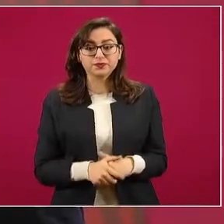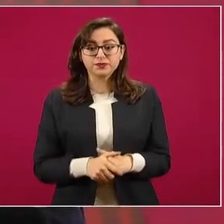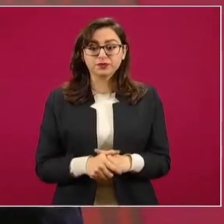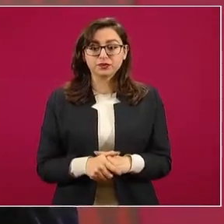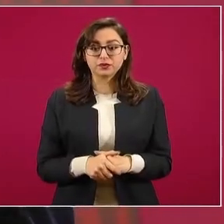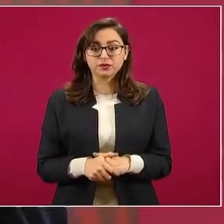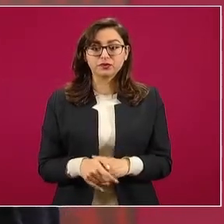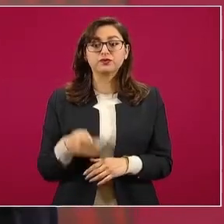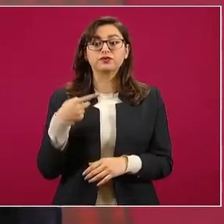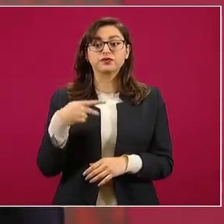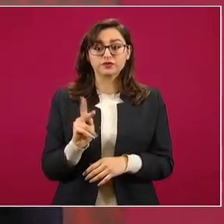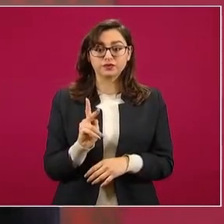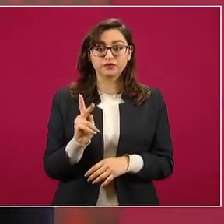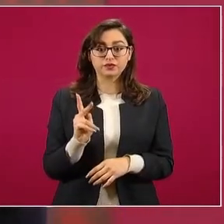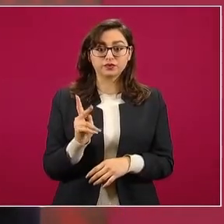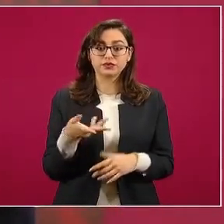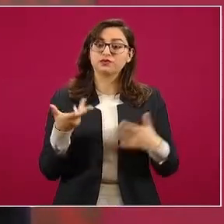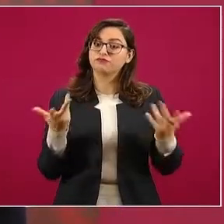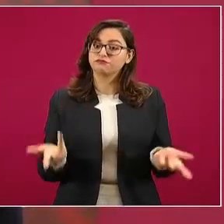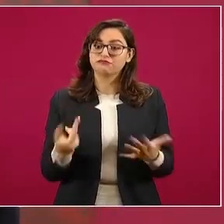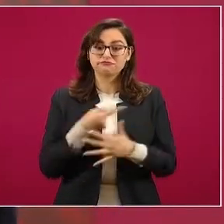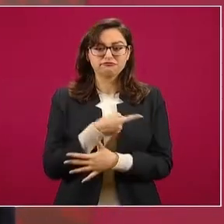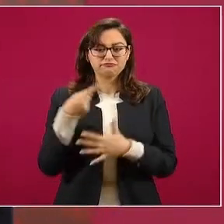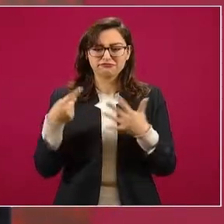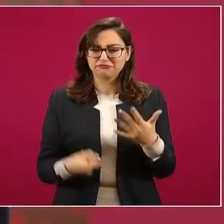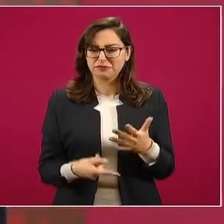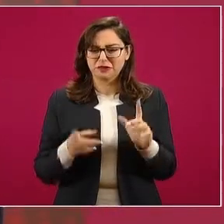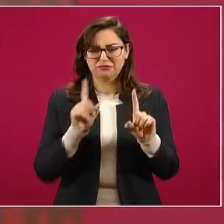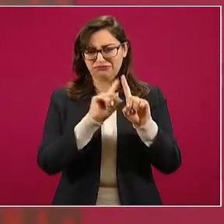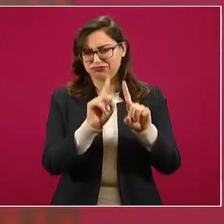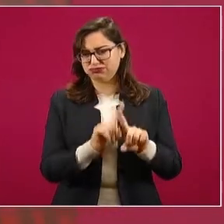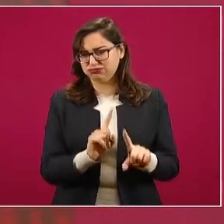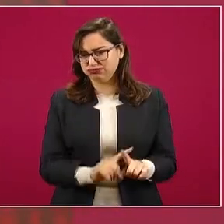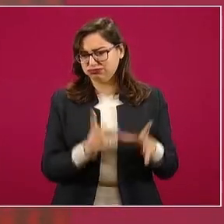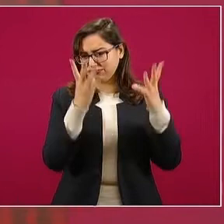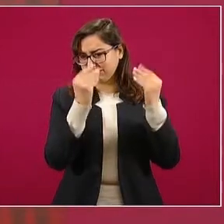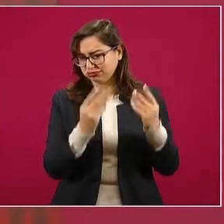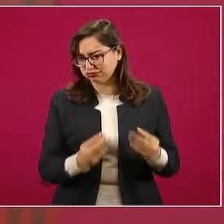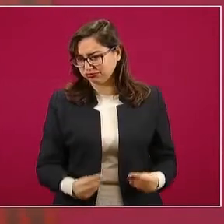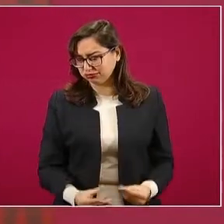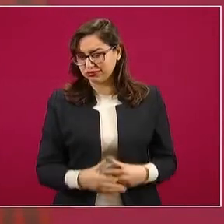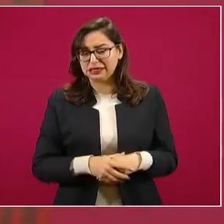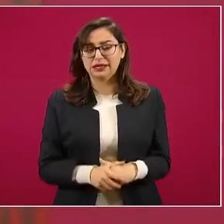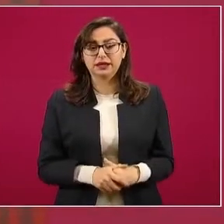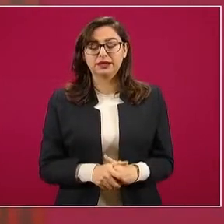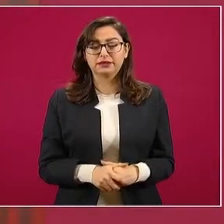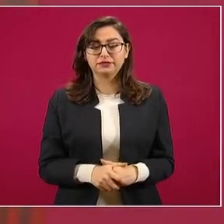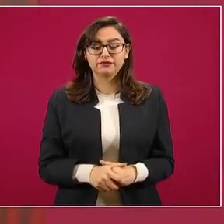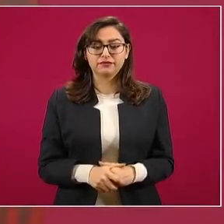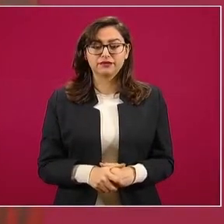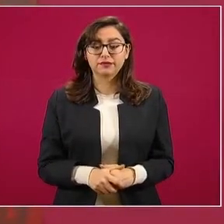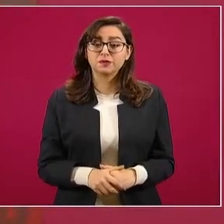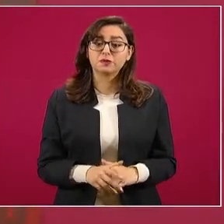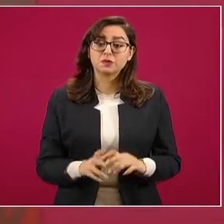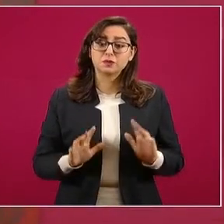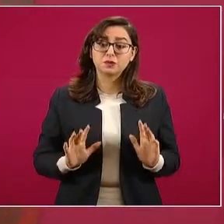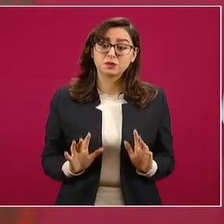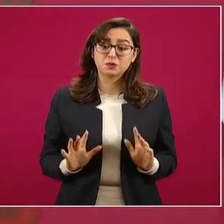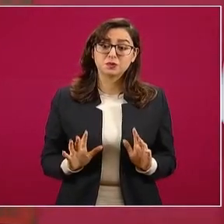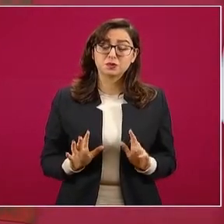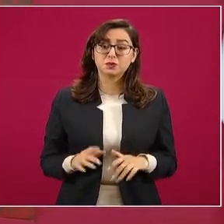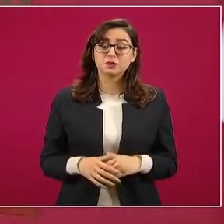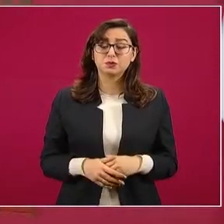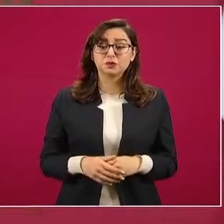hay muchísimas otras acciones. No sé cómo